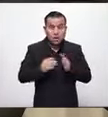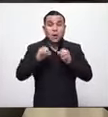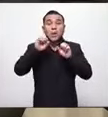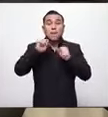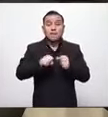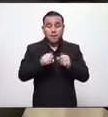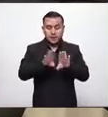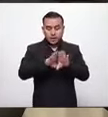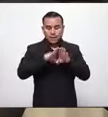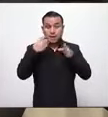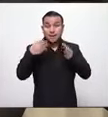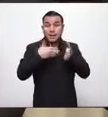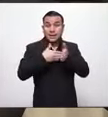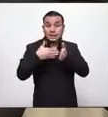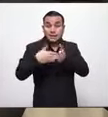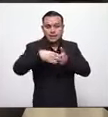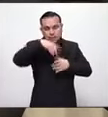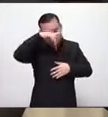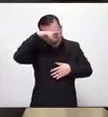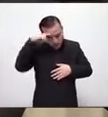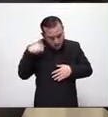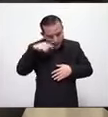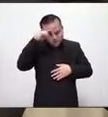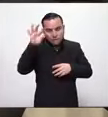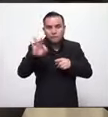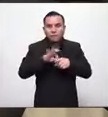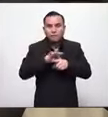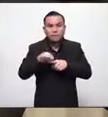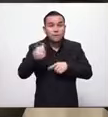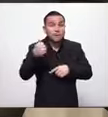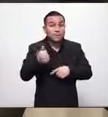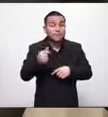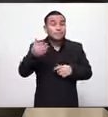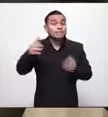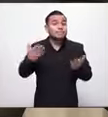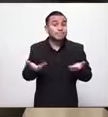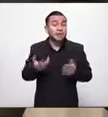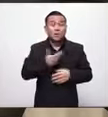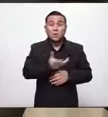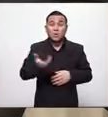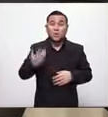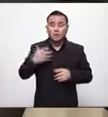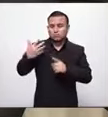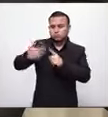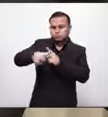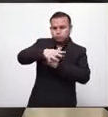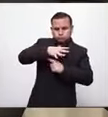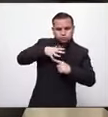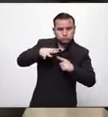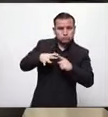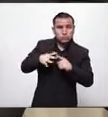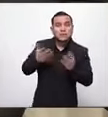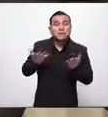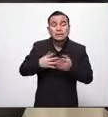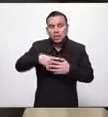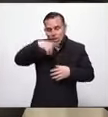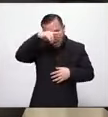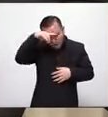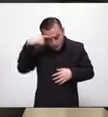reapertura exitosa entre esas condiciones en las que nos encontramos trabajando